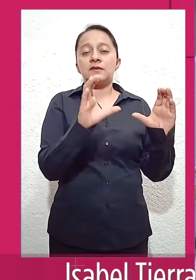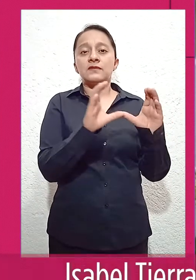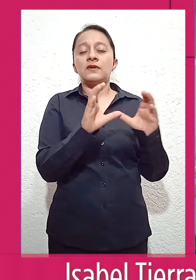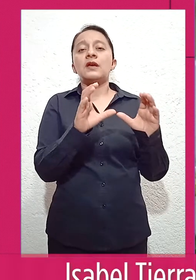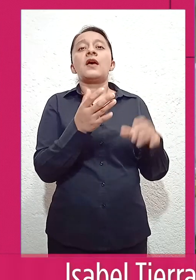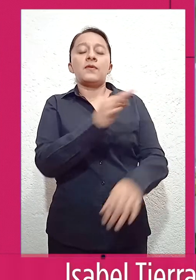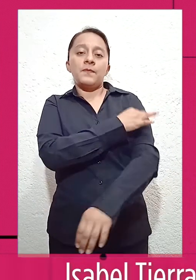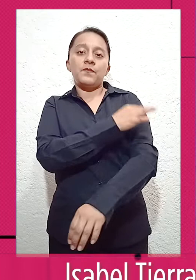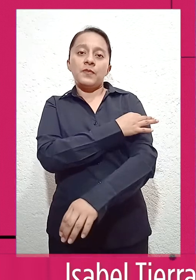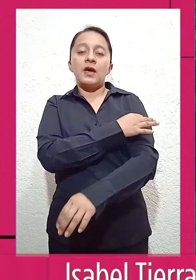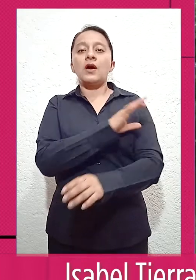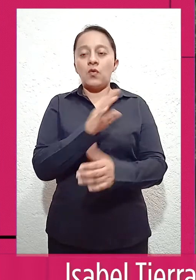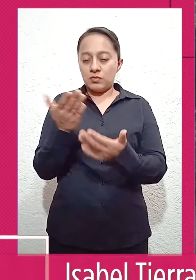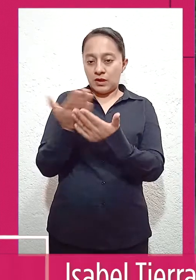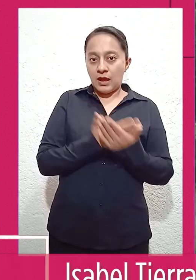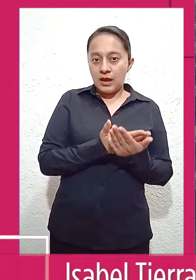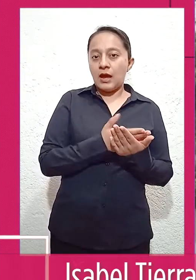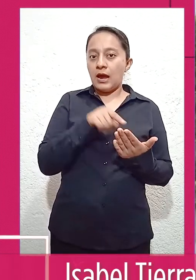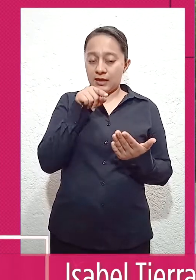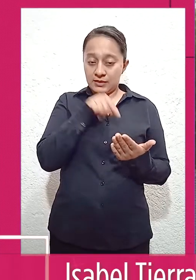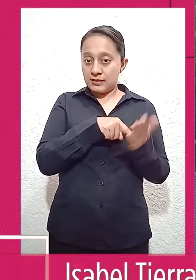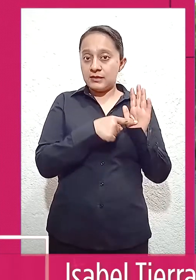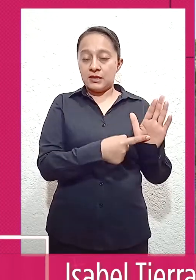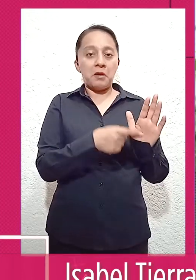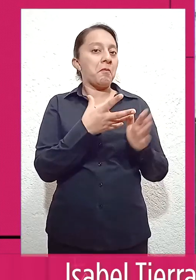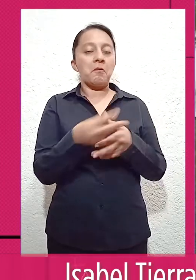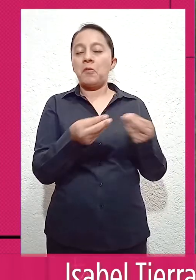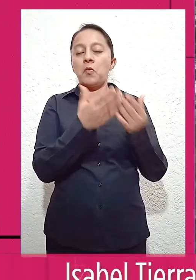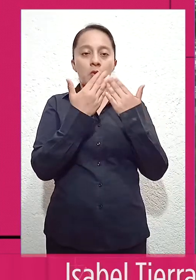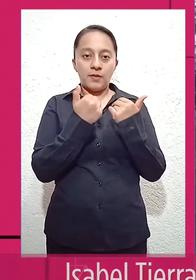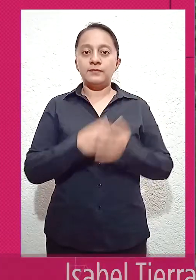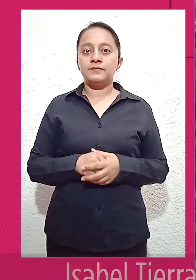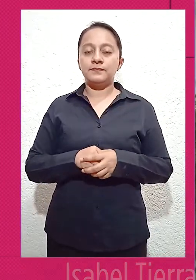Isabel Tierrafría, Noticias RTQ. ¡Gracias! ¡Gracias! ¡Gracias! ¡Gracias!